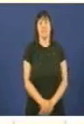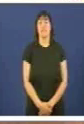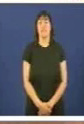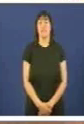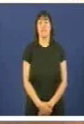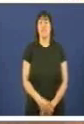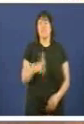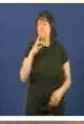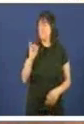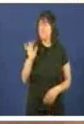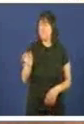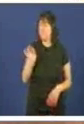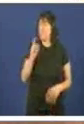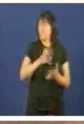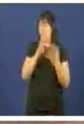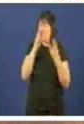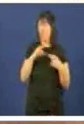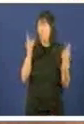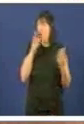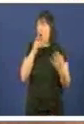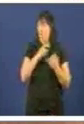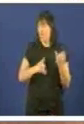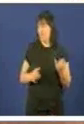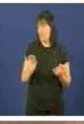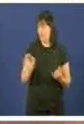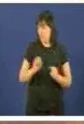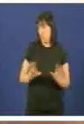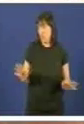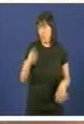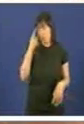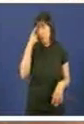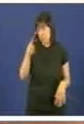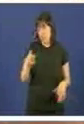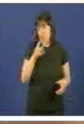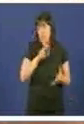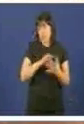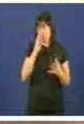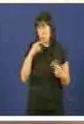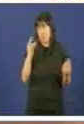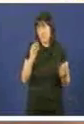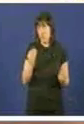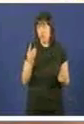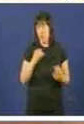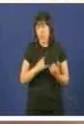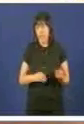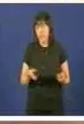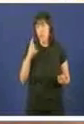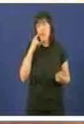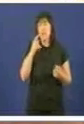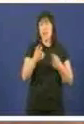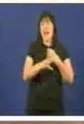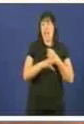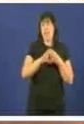Sí, efectivamente, están os servicios públicos en plena crise. Iso non lle vou negar en absoluto. Mire, declaracións do alcalde de Pontevedra,